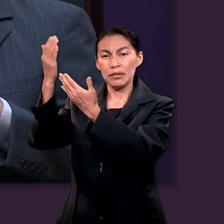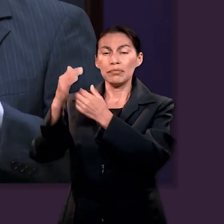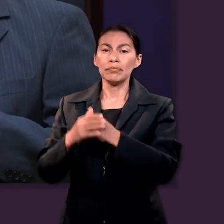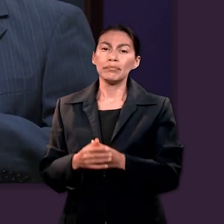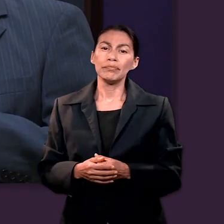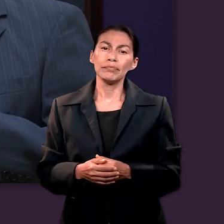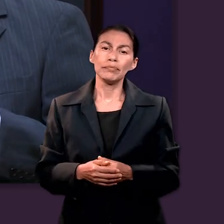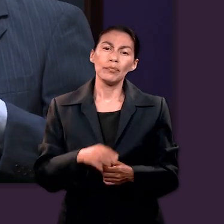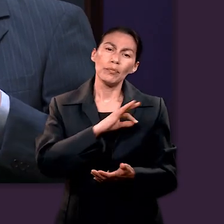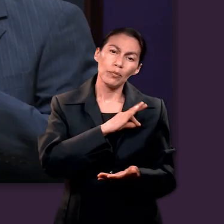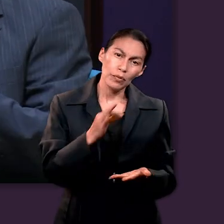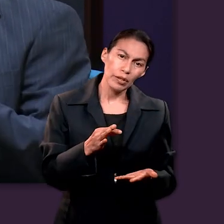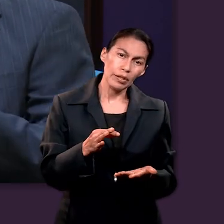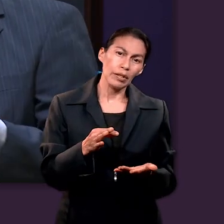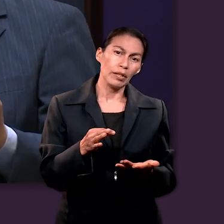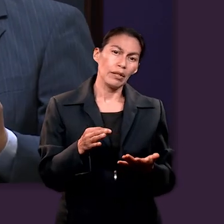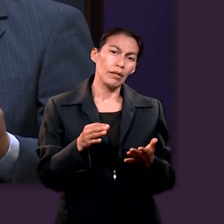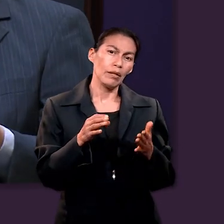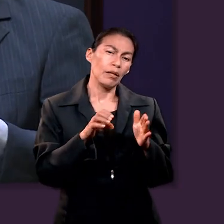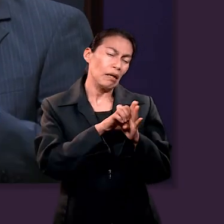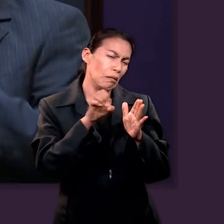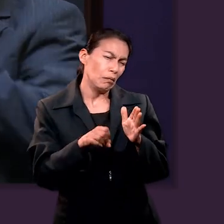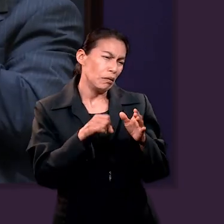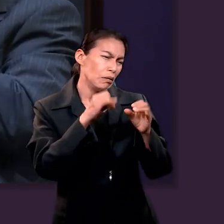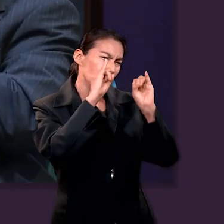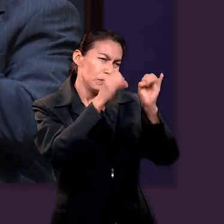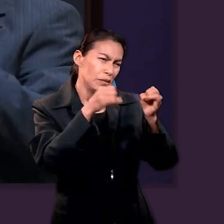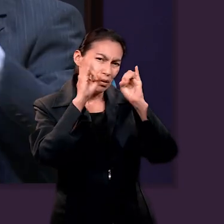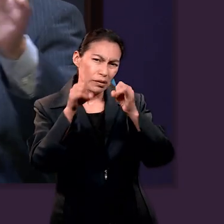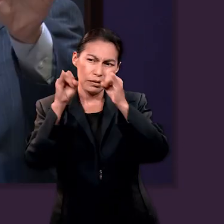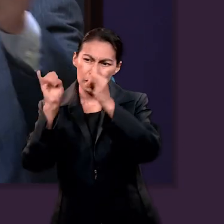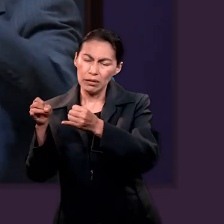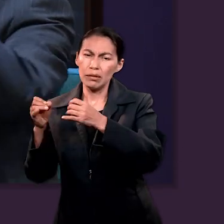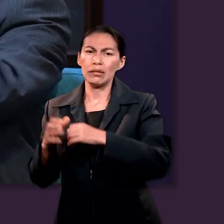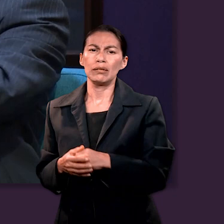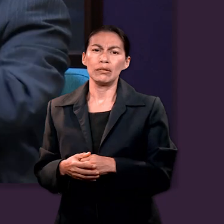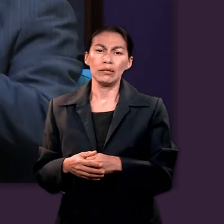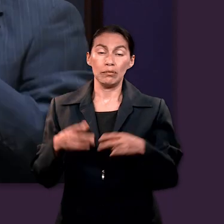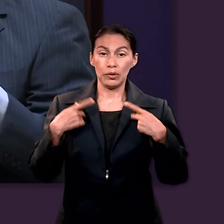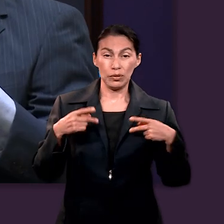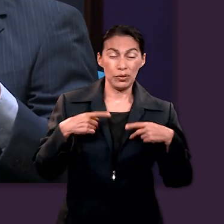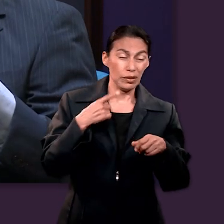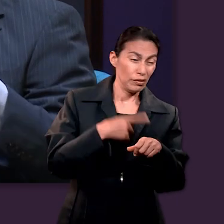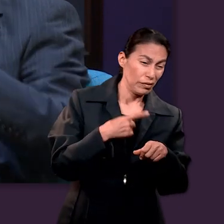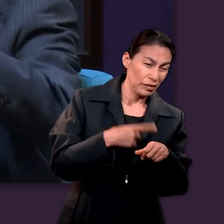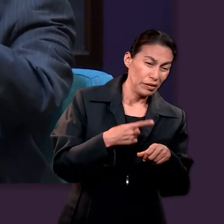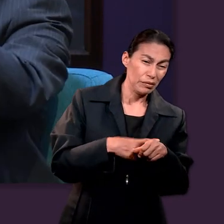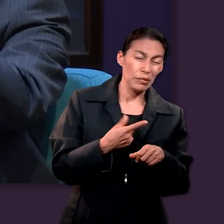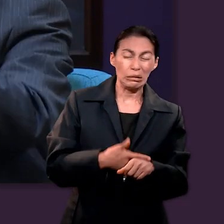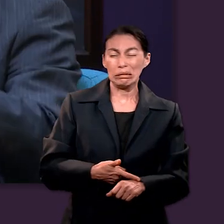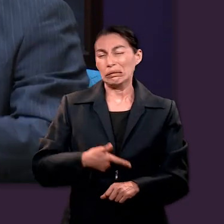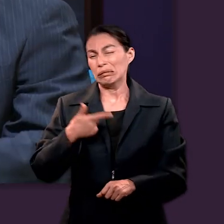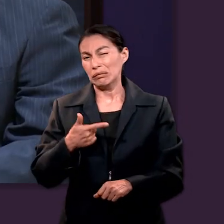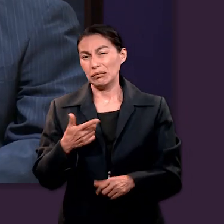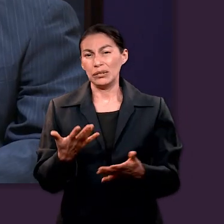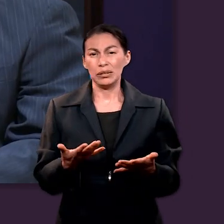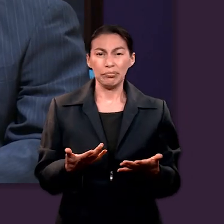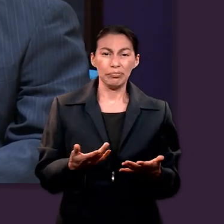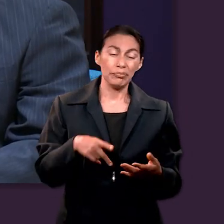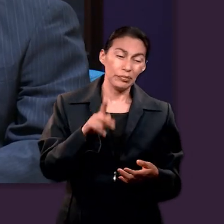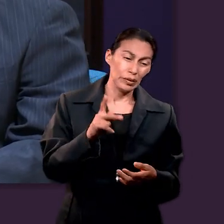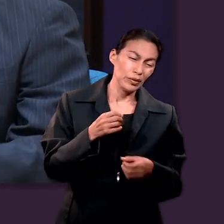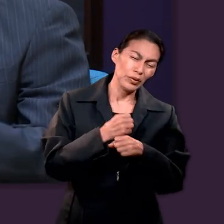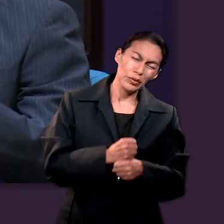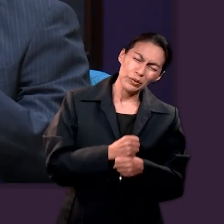tal vez podemos mirarlo ya como mencionados más prácticamente en las imágenes que tenemos aquí, ¿no? Ahí está una persona